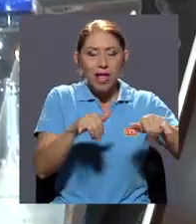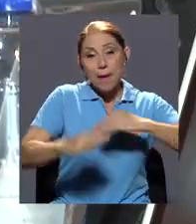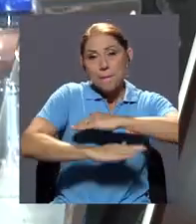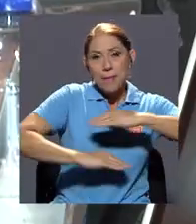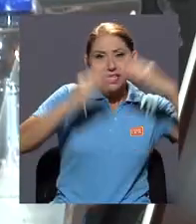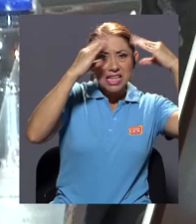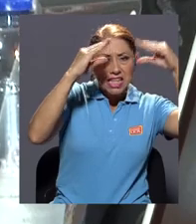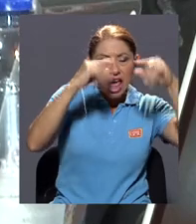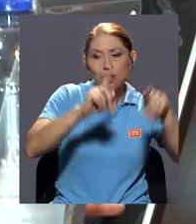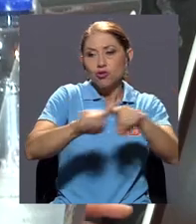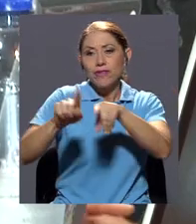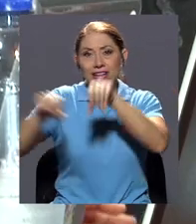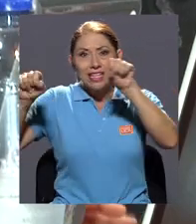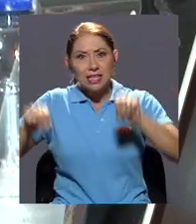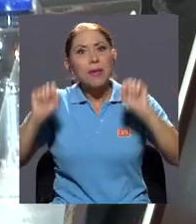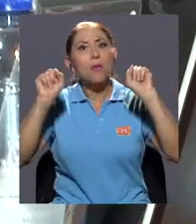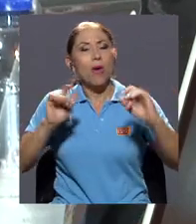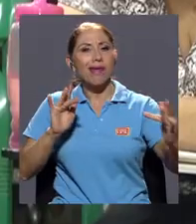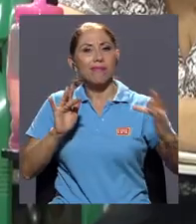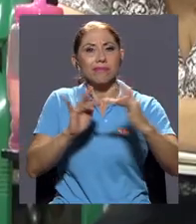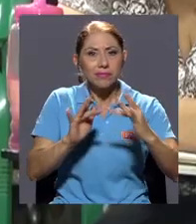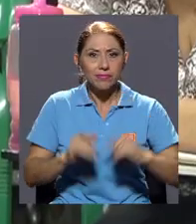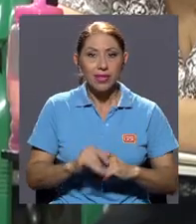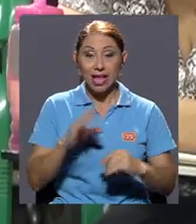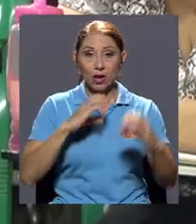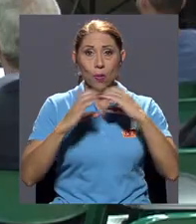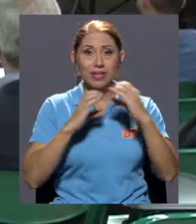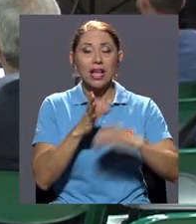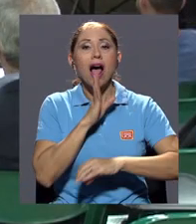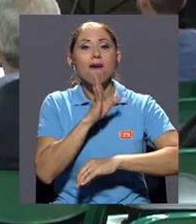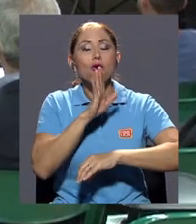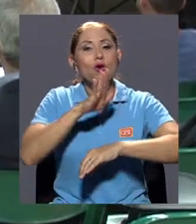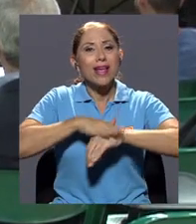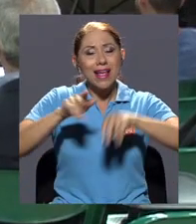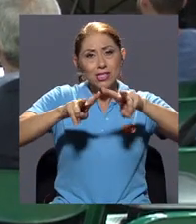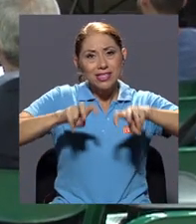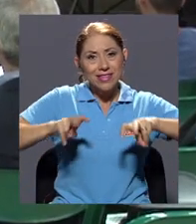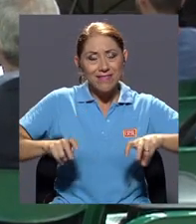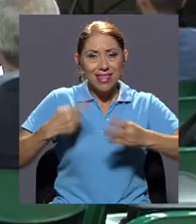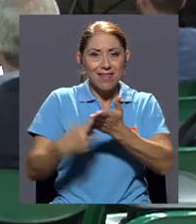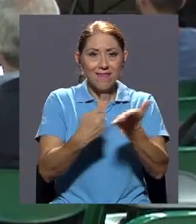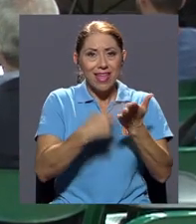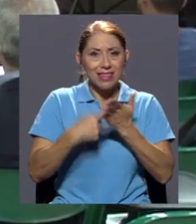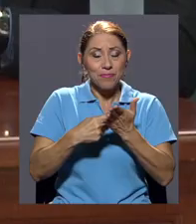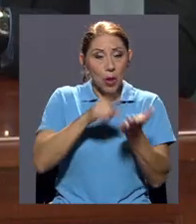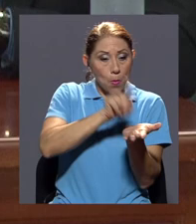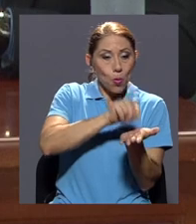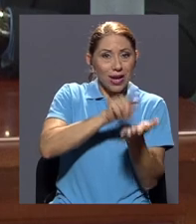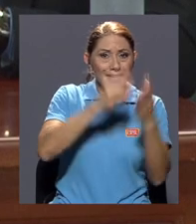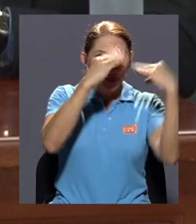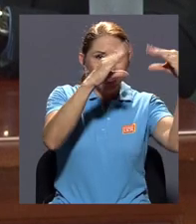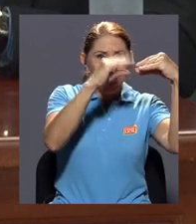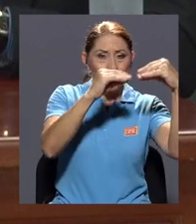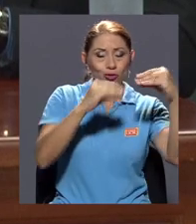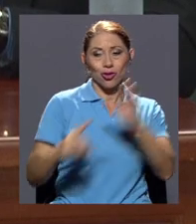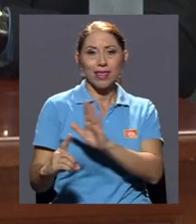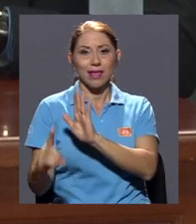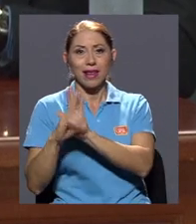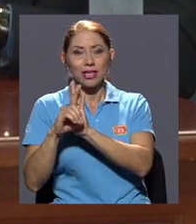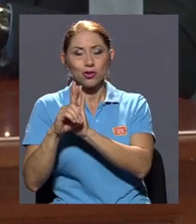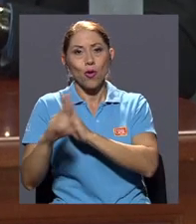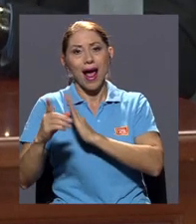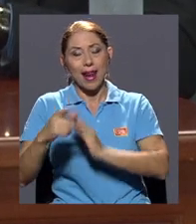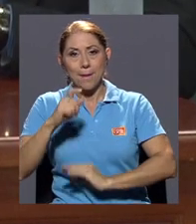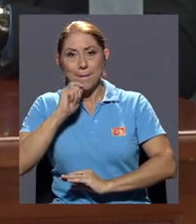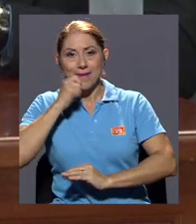entre sistemas. El conversatorio analizó el debate existente entre la publicación de datos y el derecho a la privacidad personal. Otro de